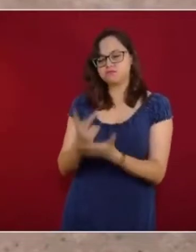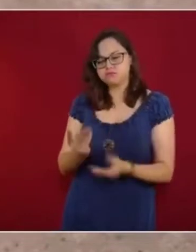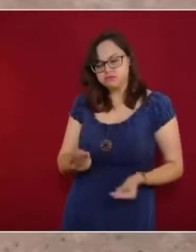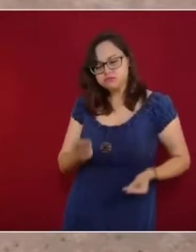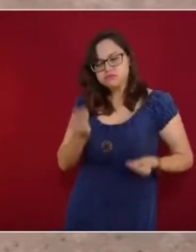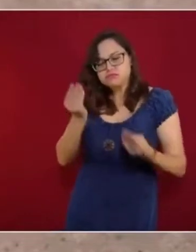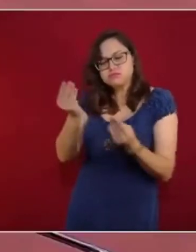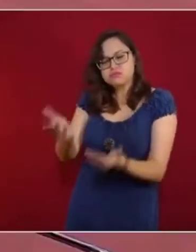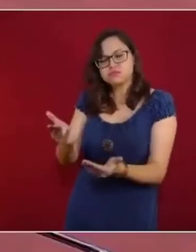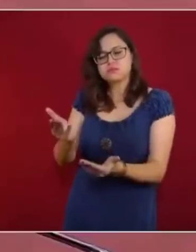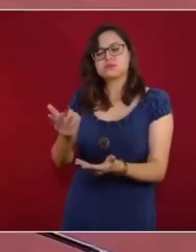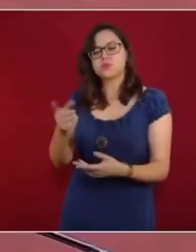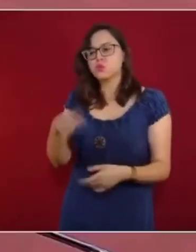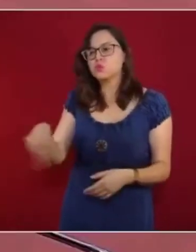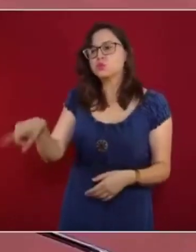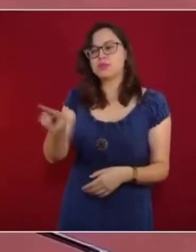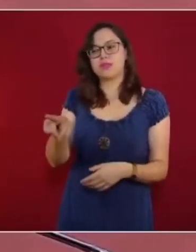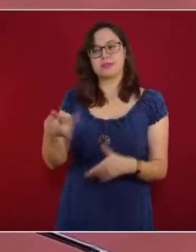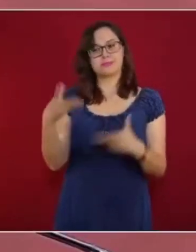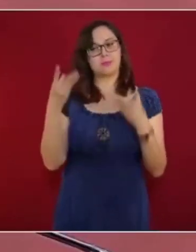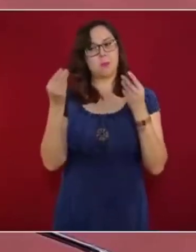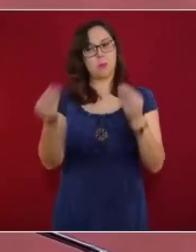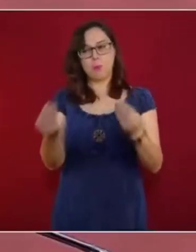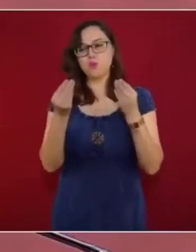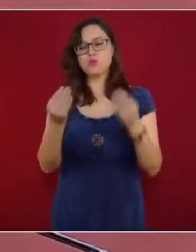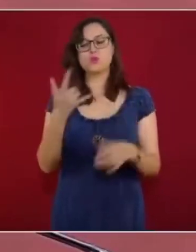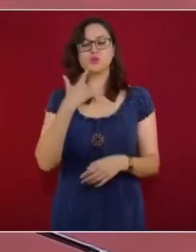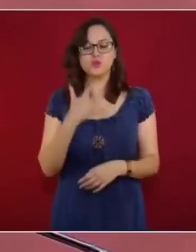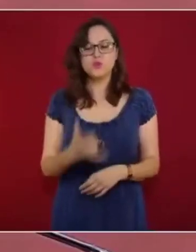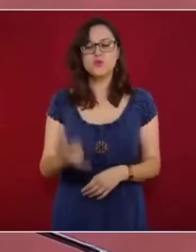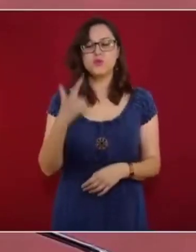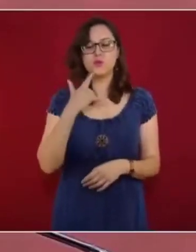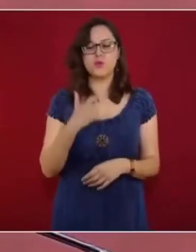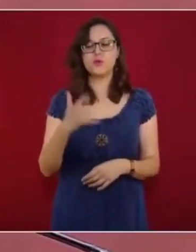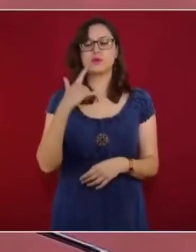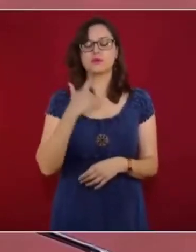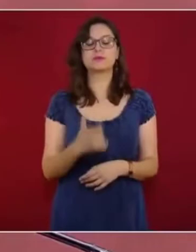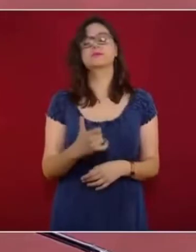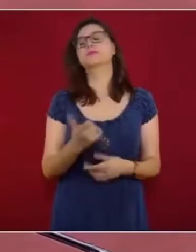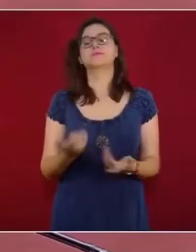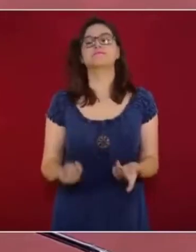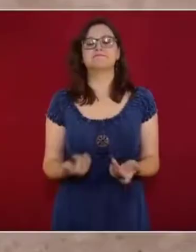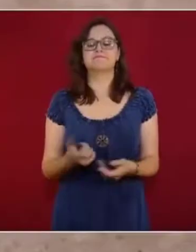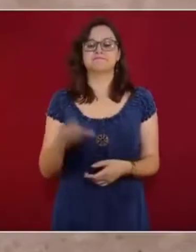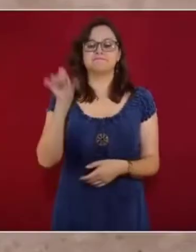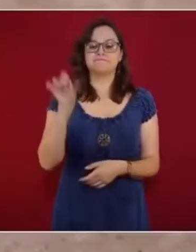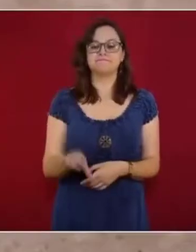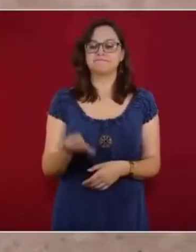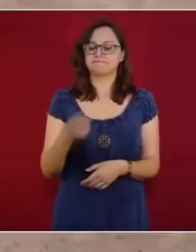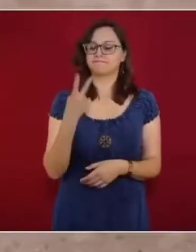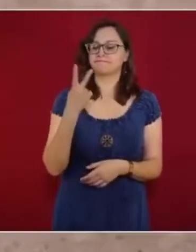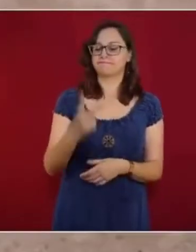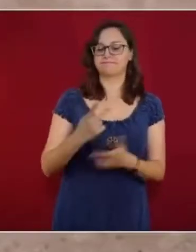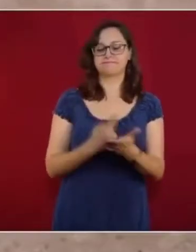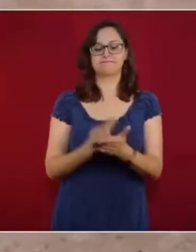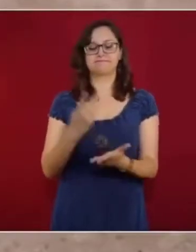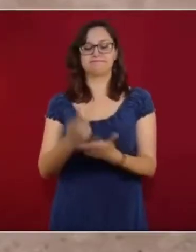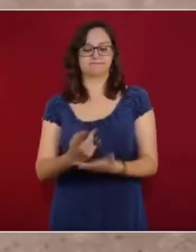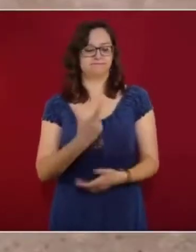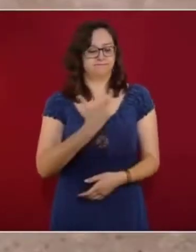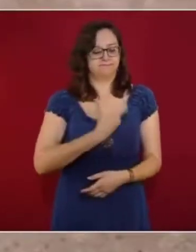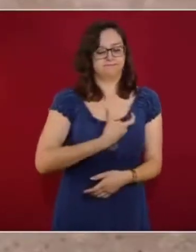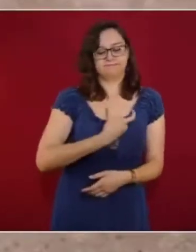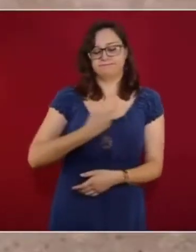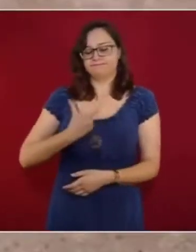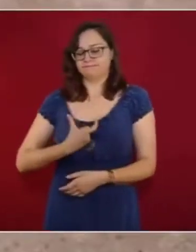galaronados, han dado a la educación. Lo hacemos con esas dos hermosas medallas, que vienen acompañadas